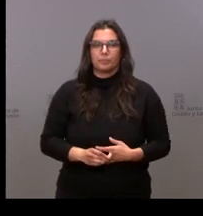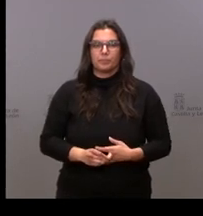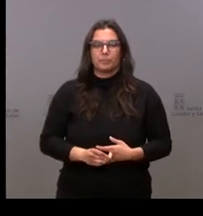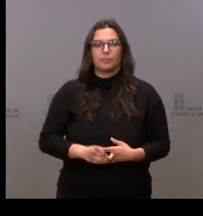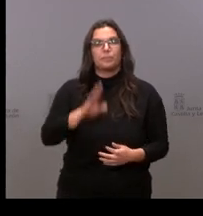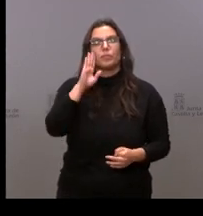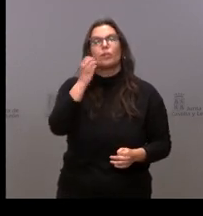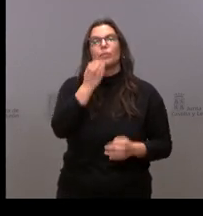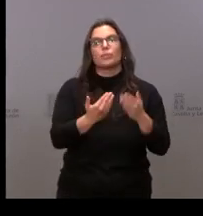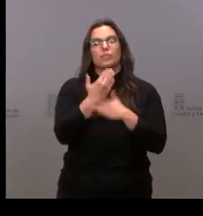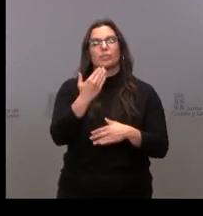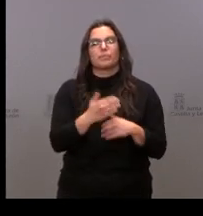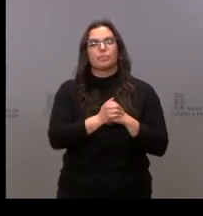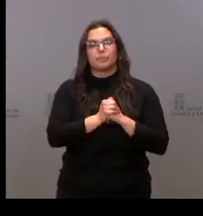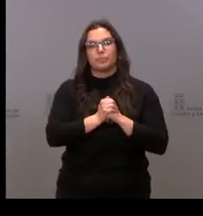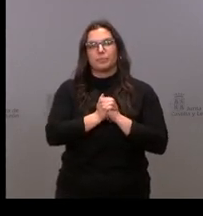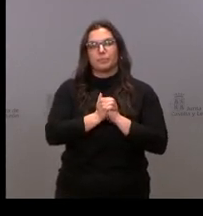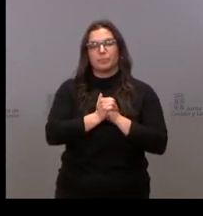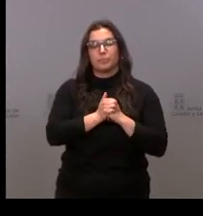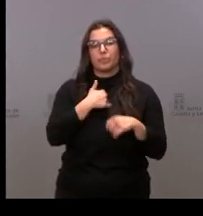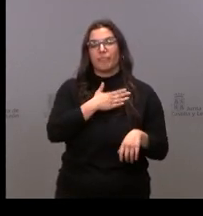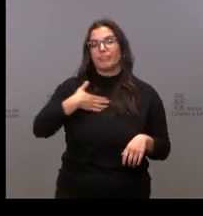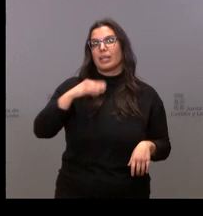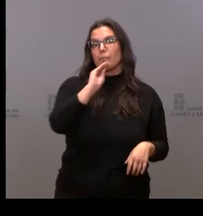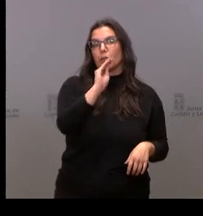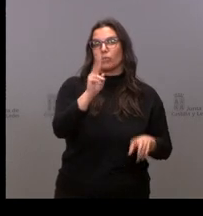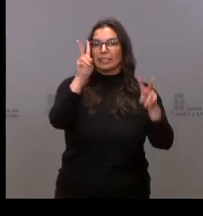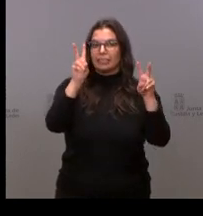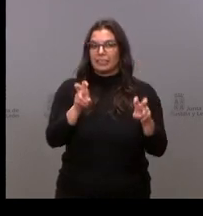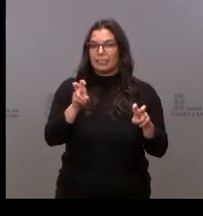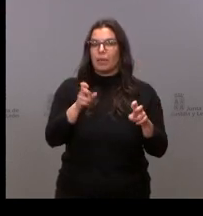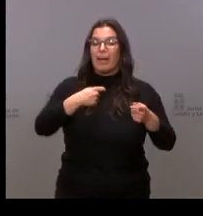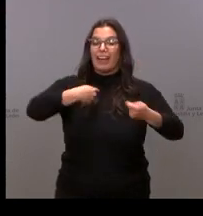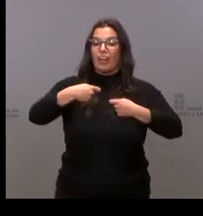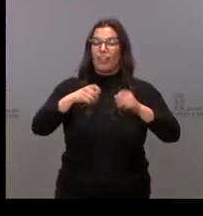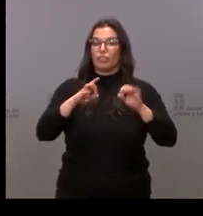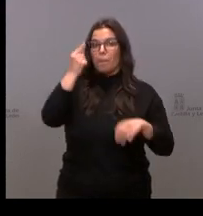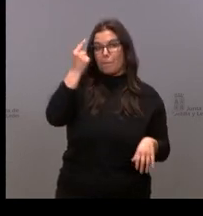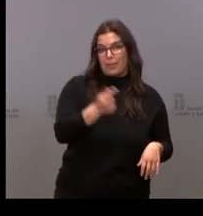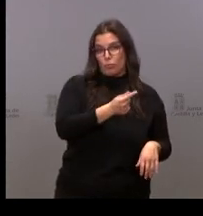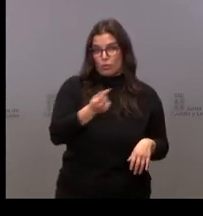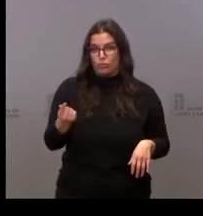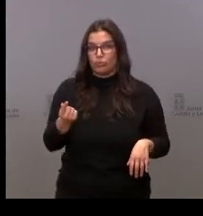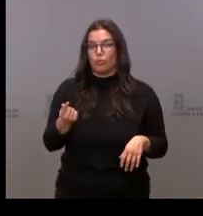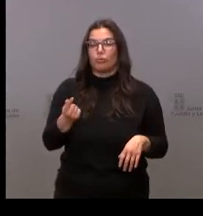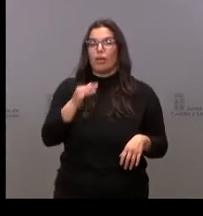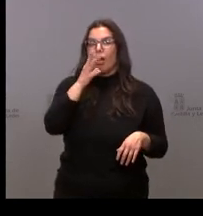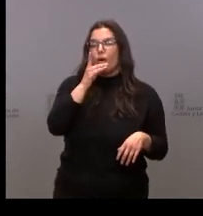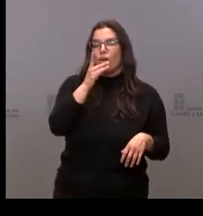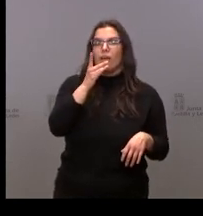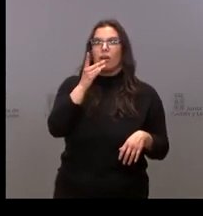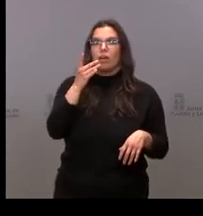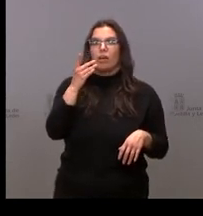Hola, muy buenos días. Yo quería preguntar respecto a la negociación presupuestaria, ahora que hemos cambiado el